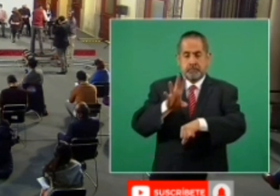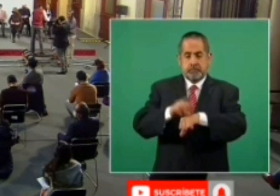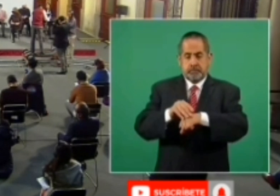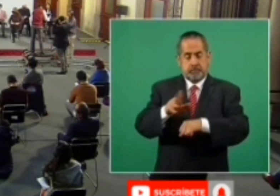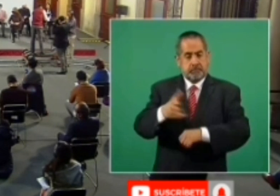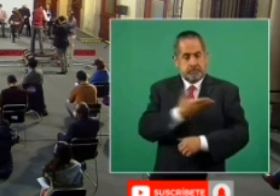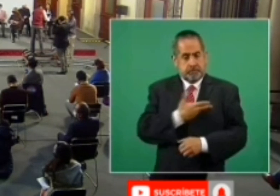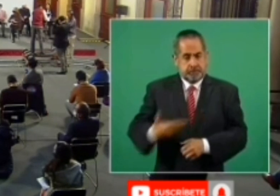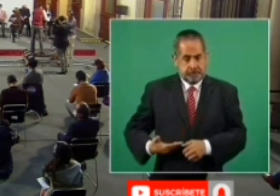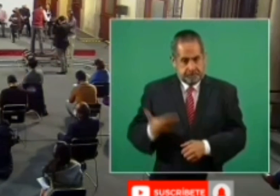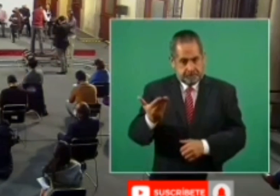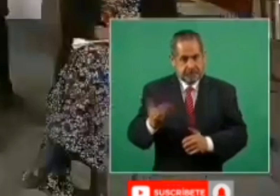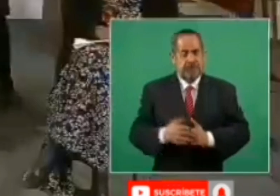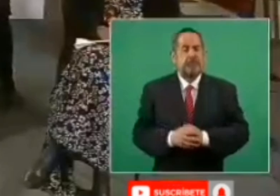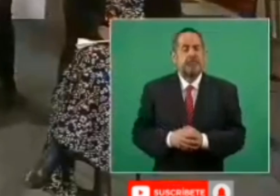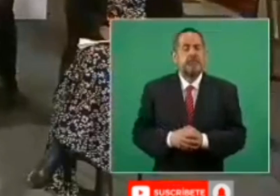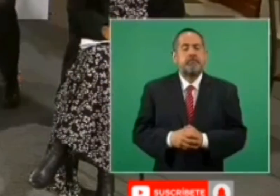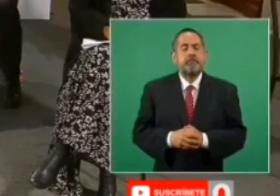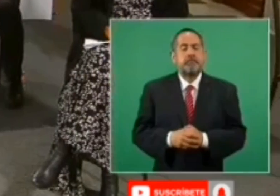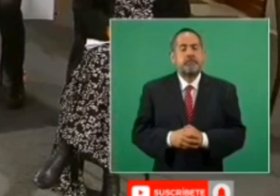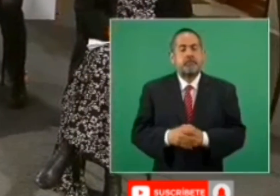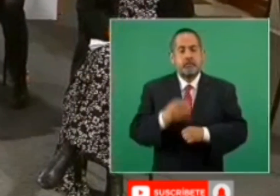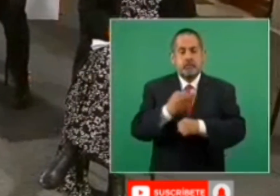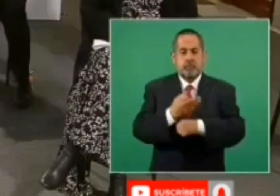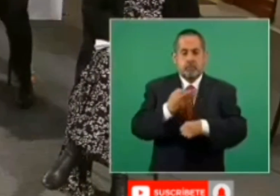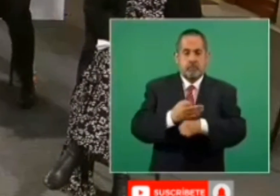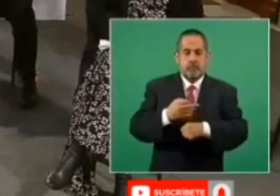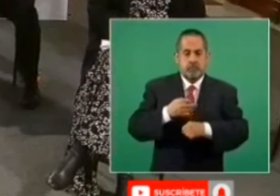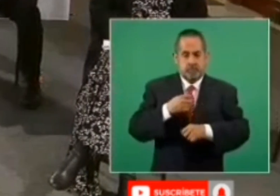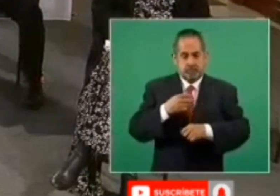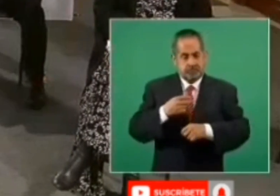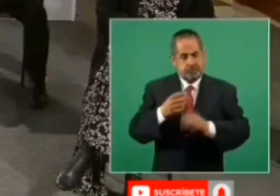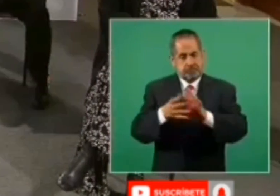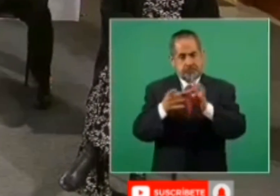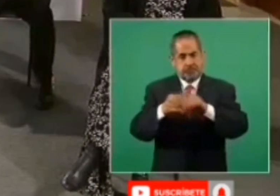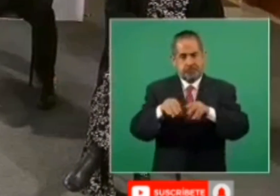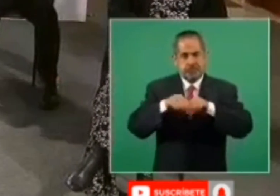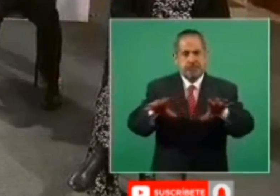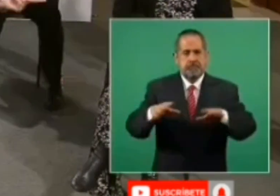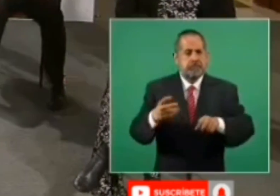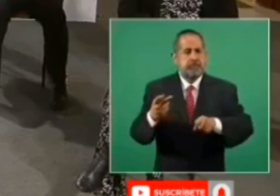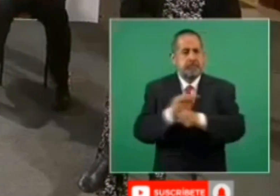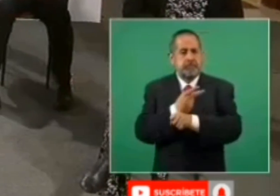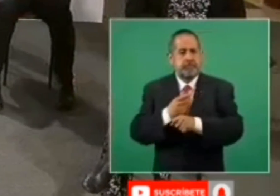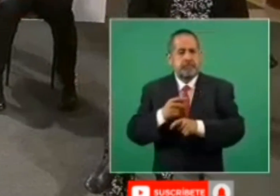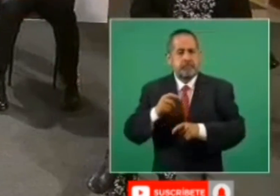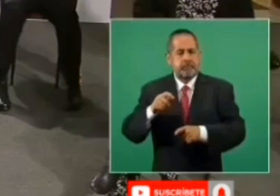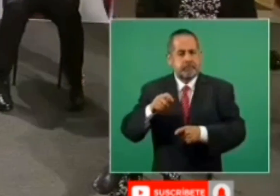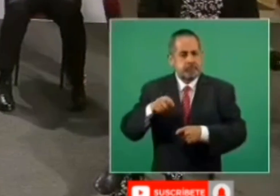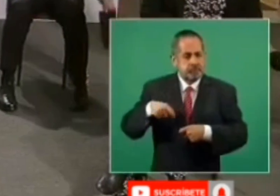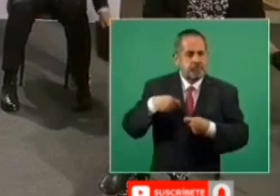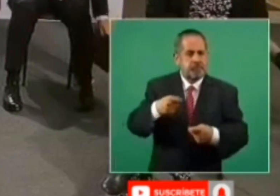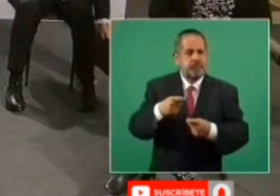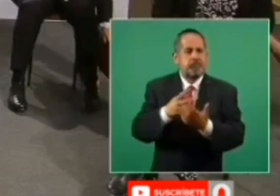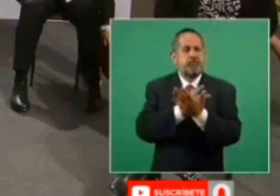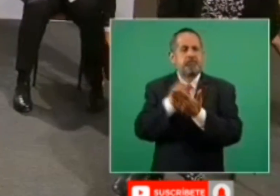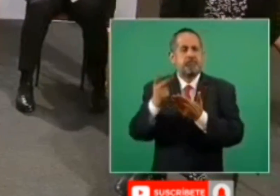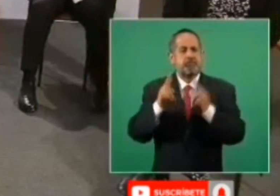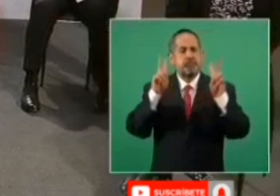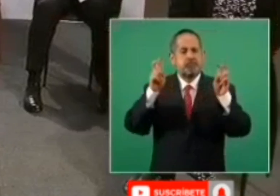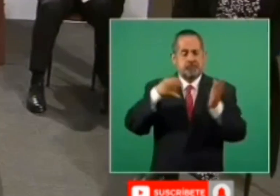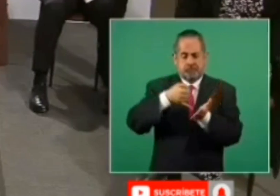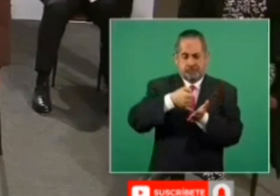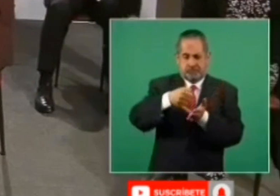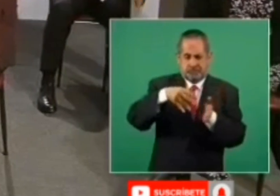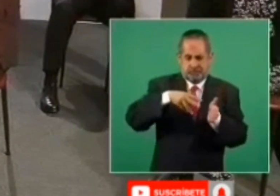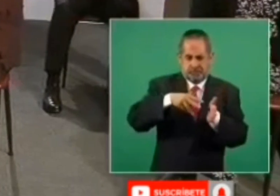presidente, vamos a informar el avance de entrega del programa Sembrando Vida,